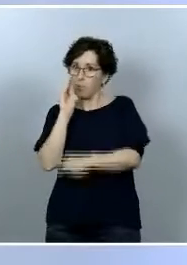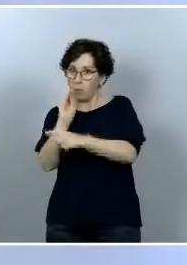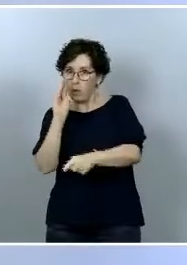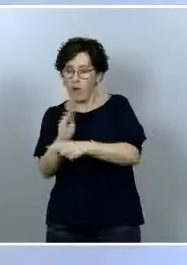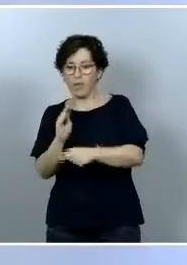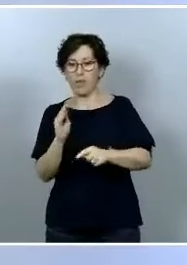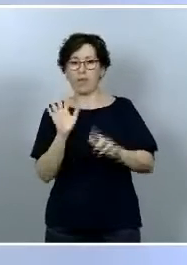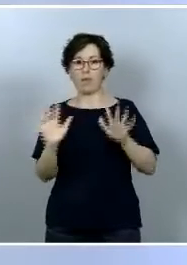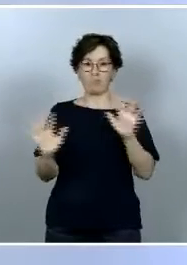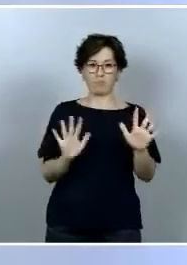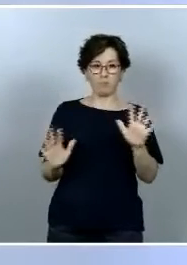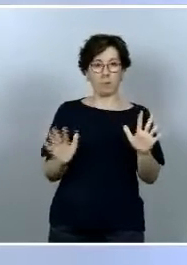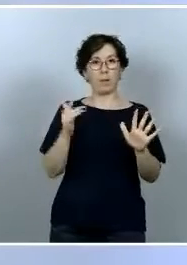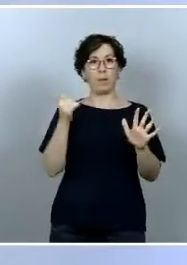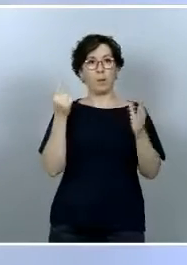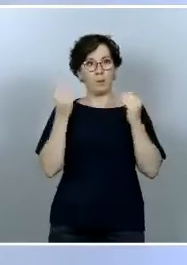las